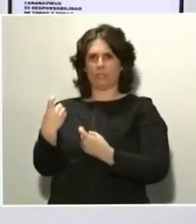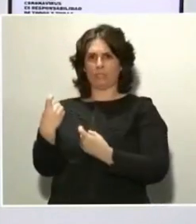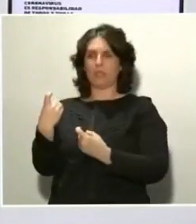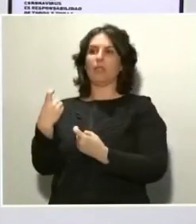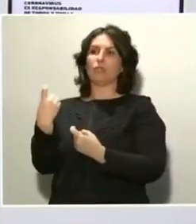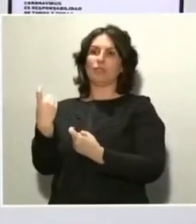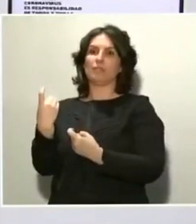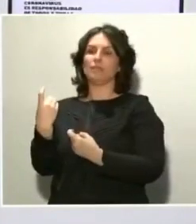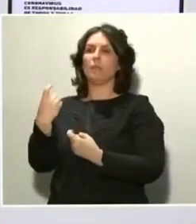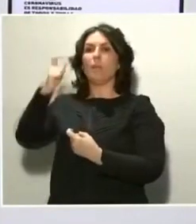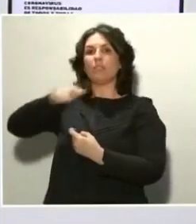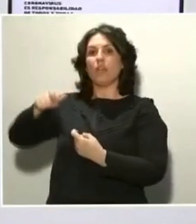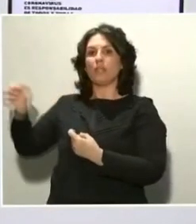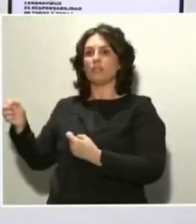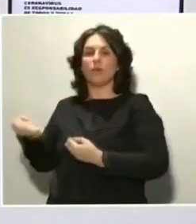comparecientes.